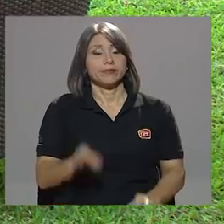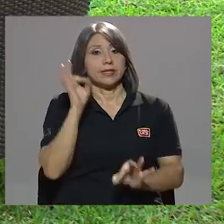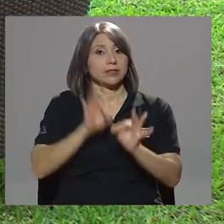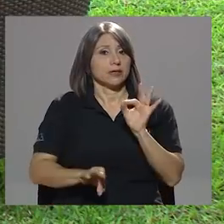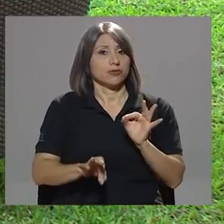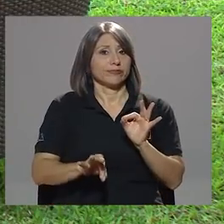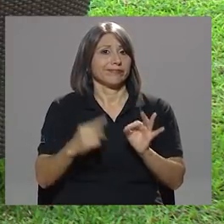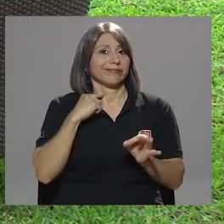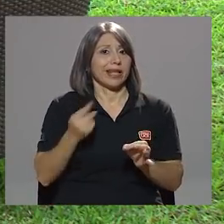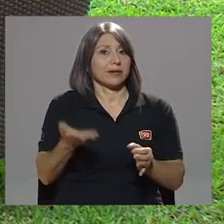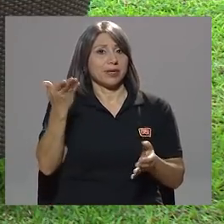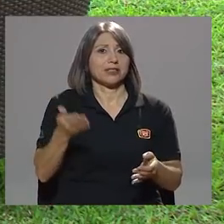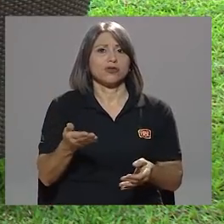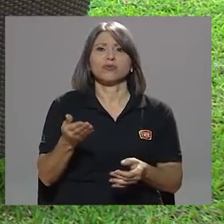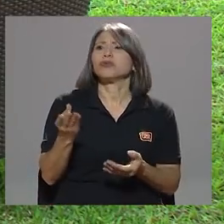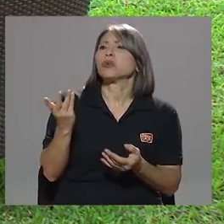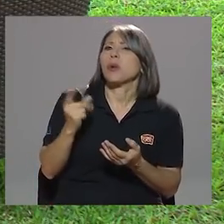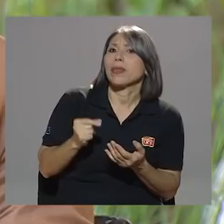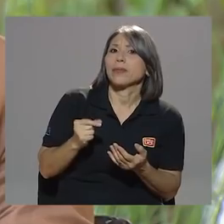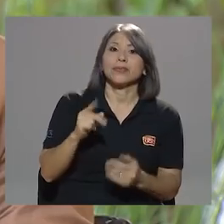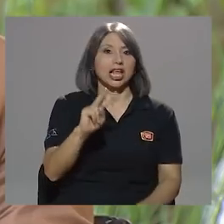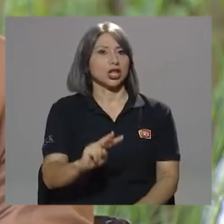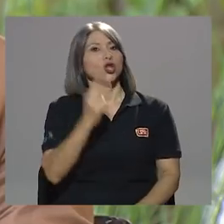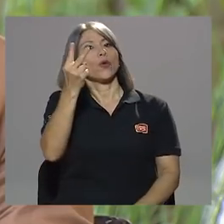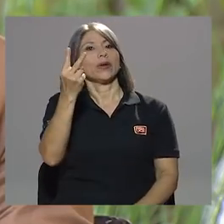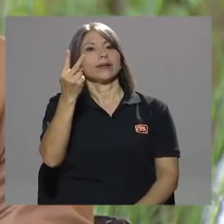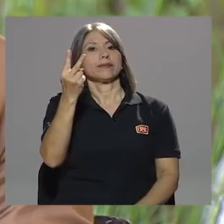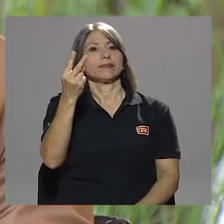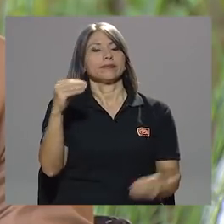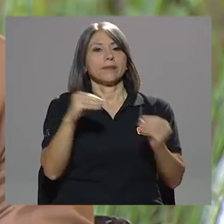Sencillo, en el alza del precio. ¿Qué tanto, don Juan Carlos? El doble.